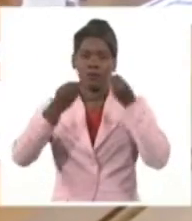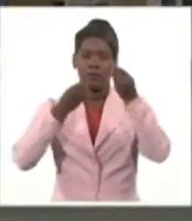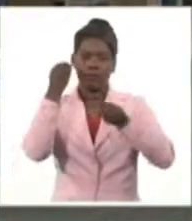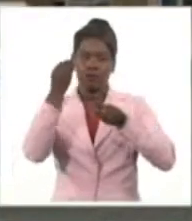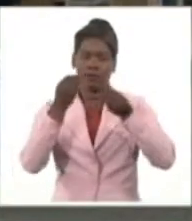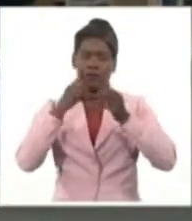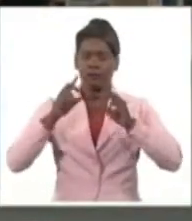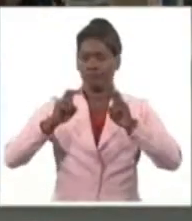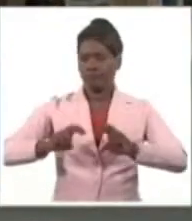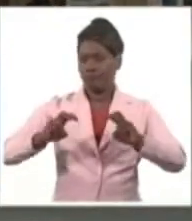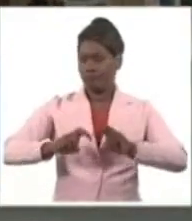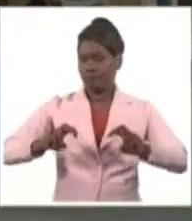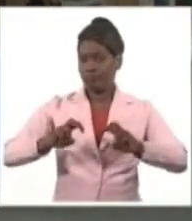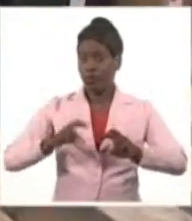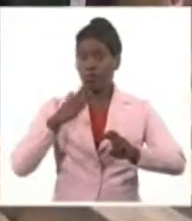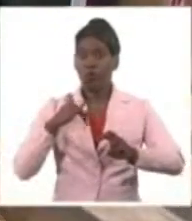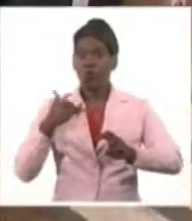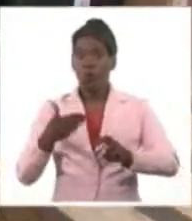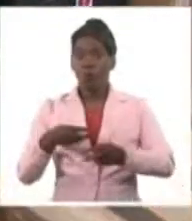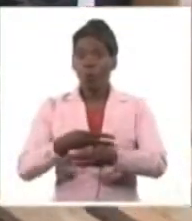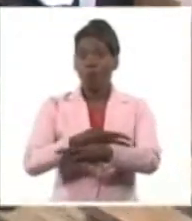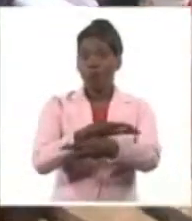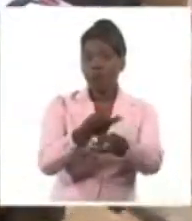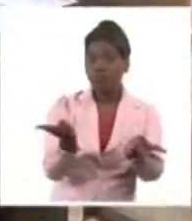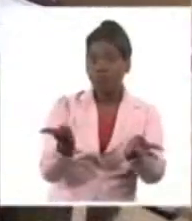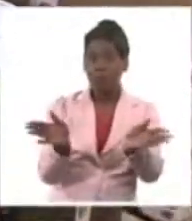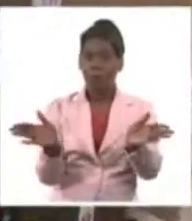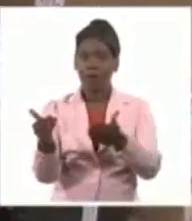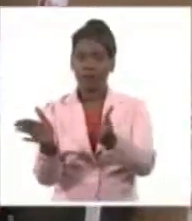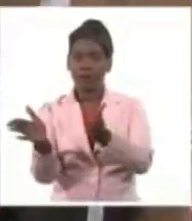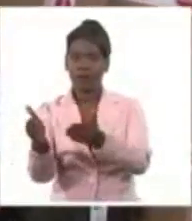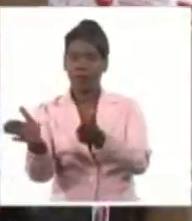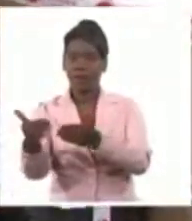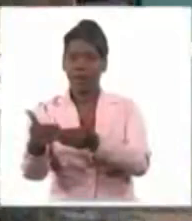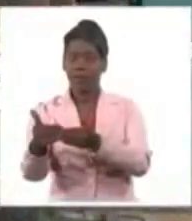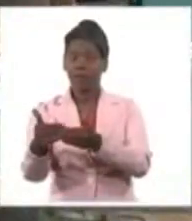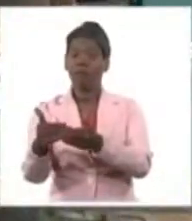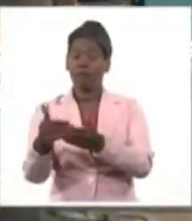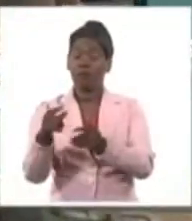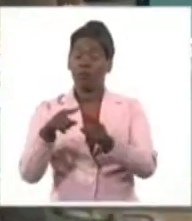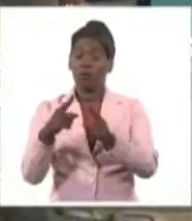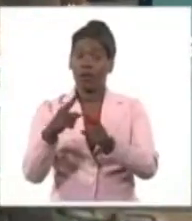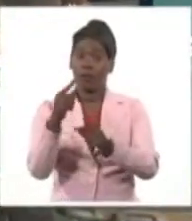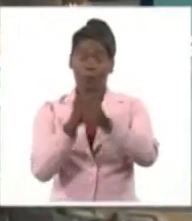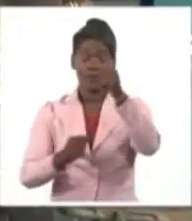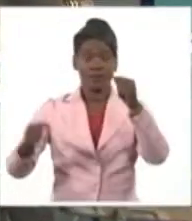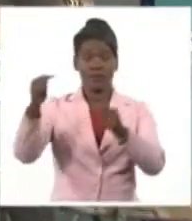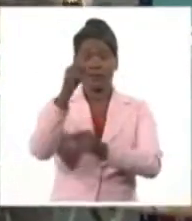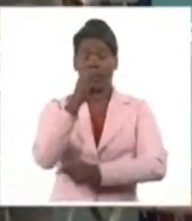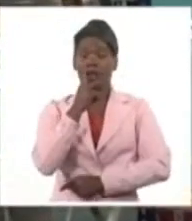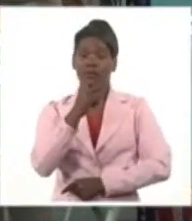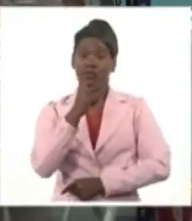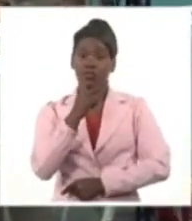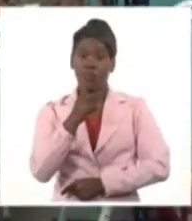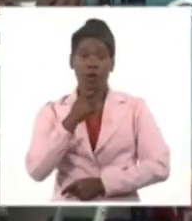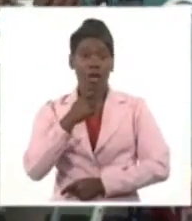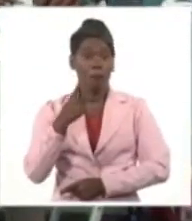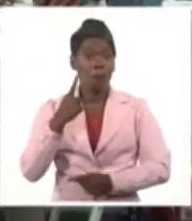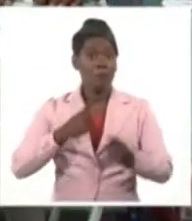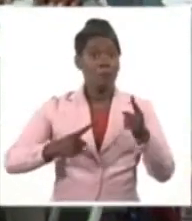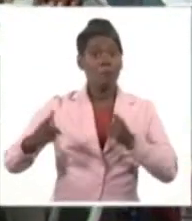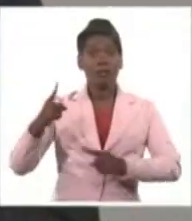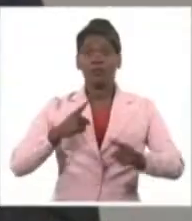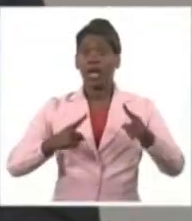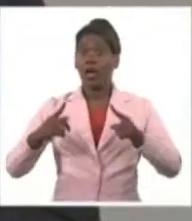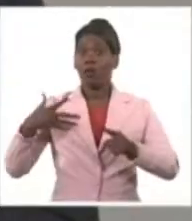para la recepción y entrega del equipaje no acompañado, la atención a la población y la indemnización a los destinatarios que así